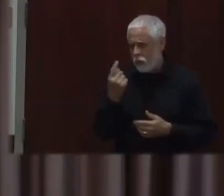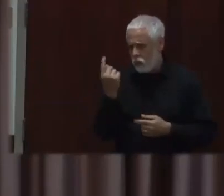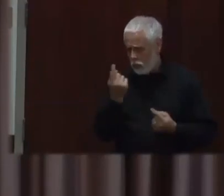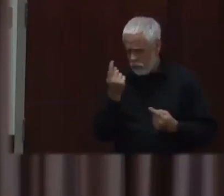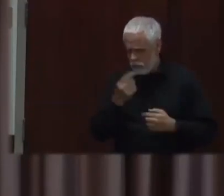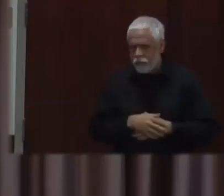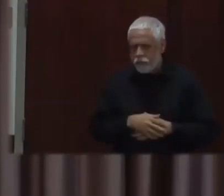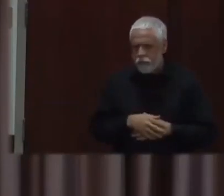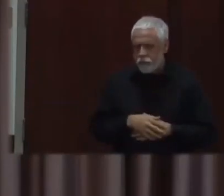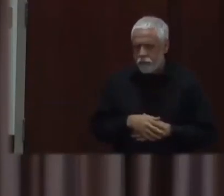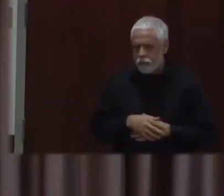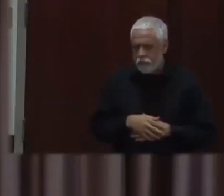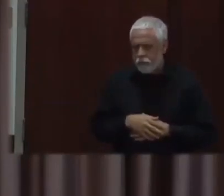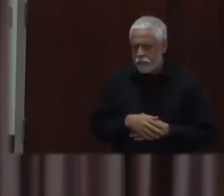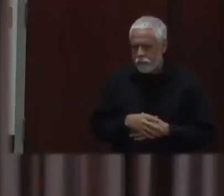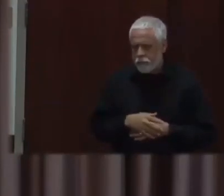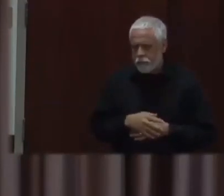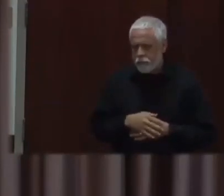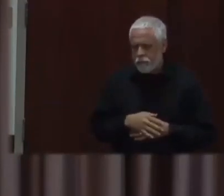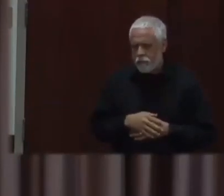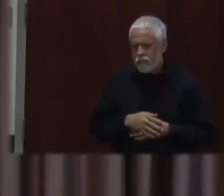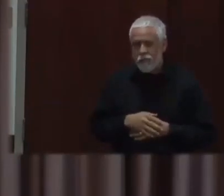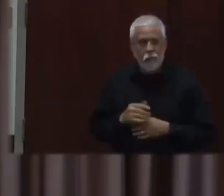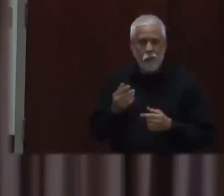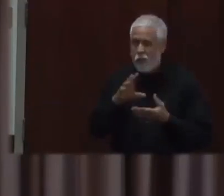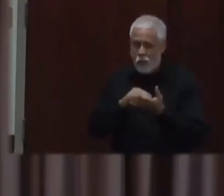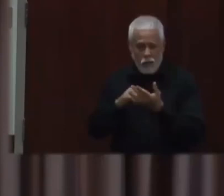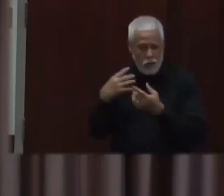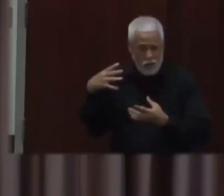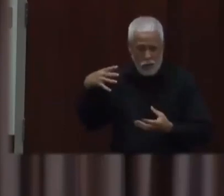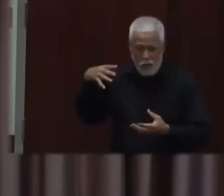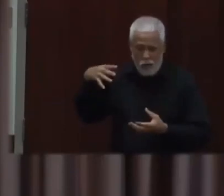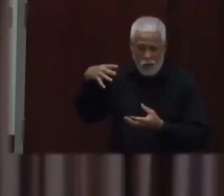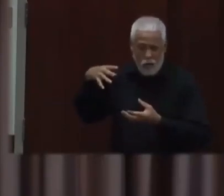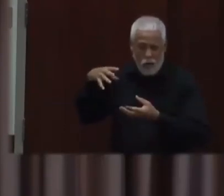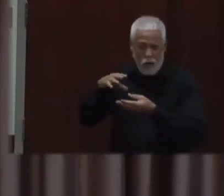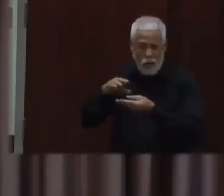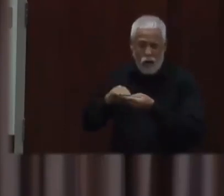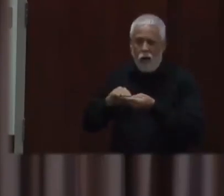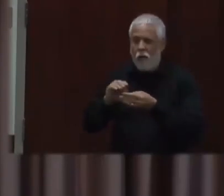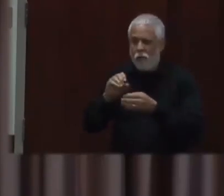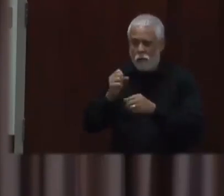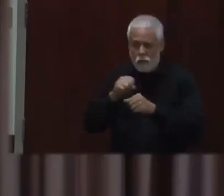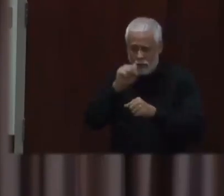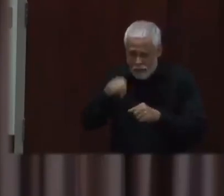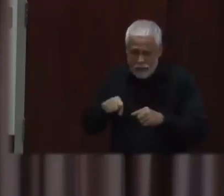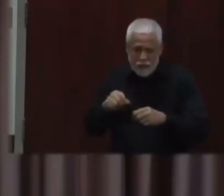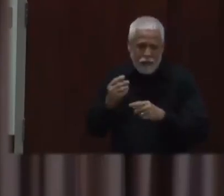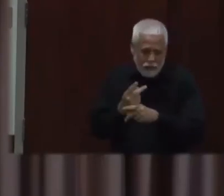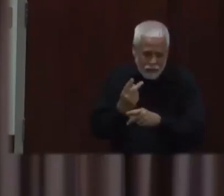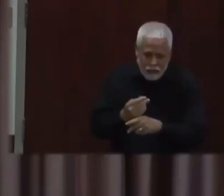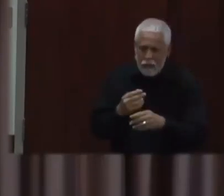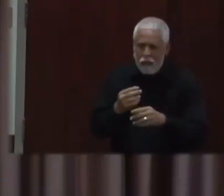proyección acerca de lo que pensamos que el otoño